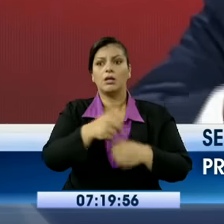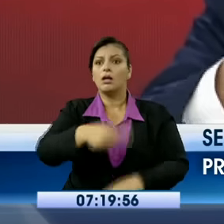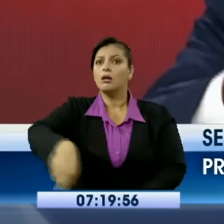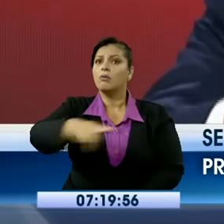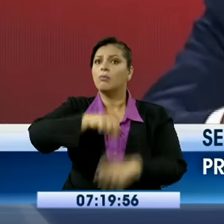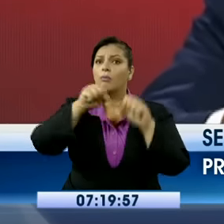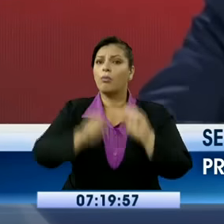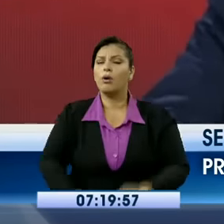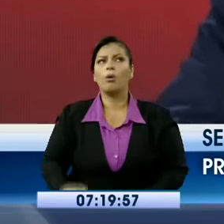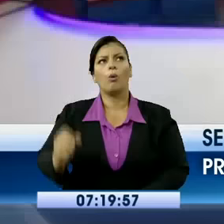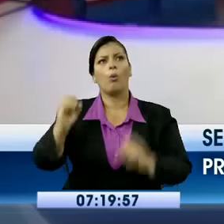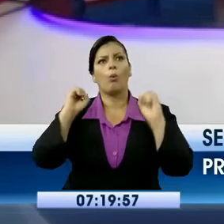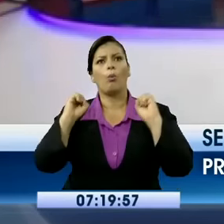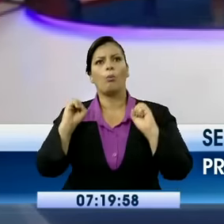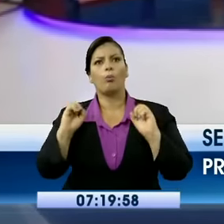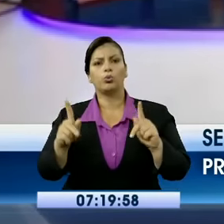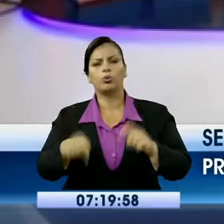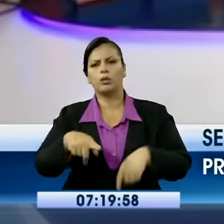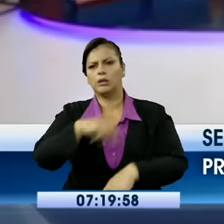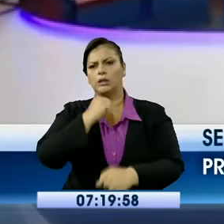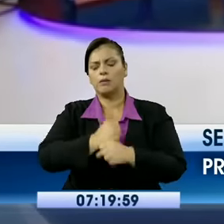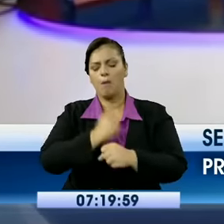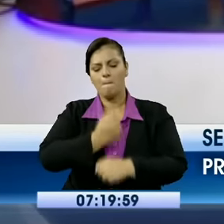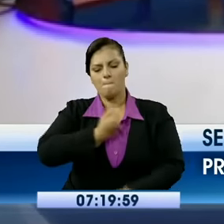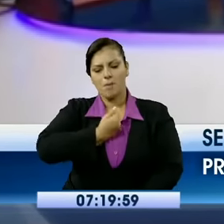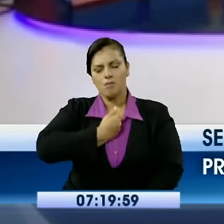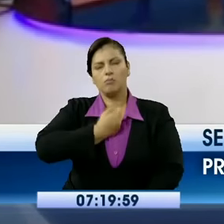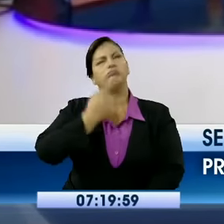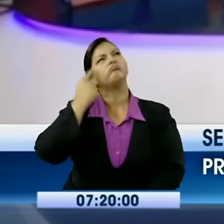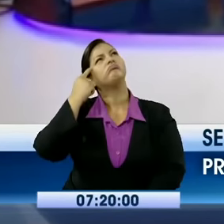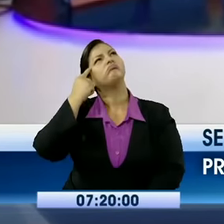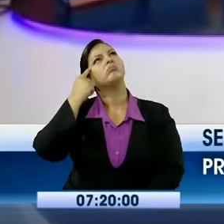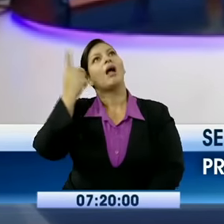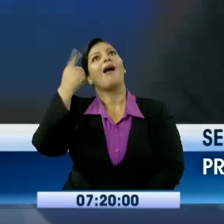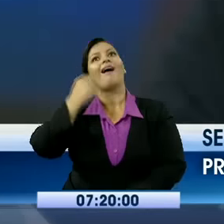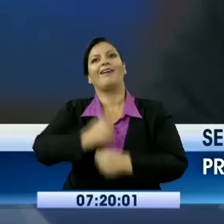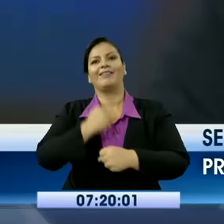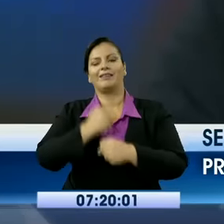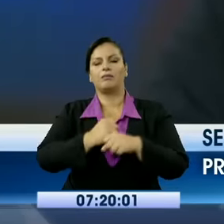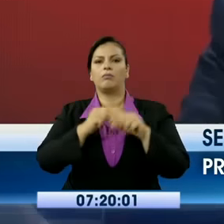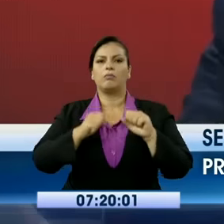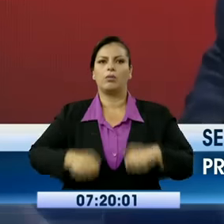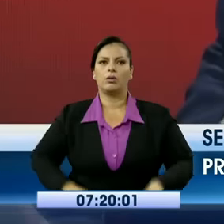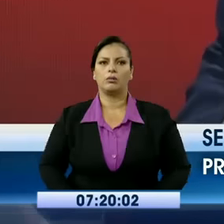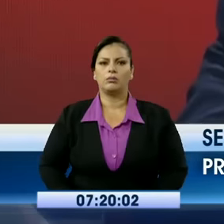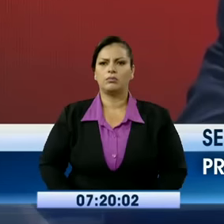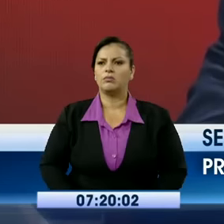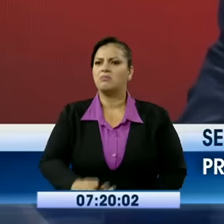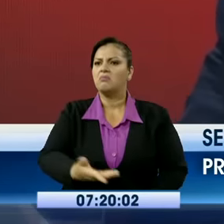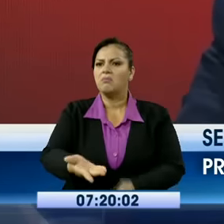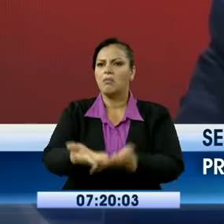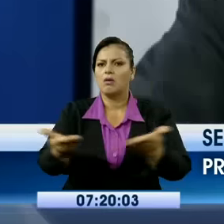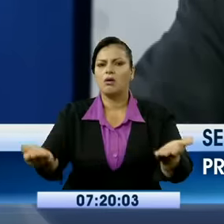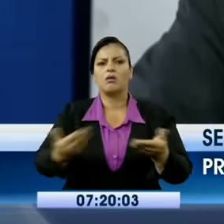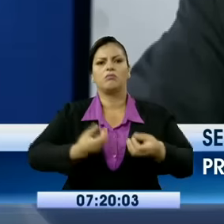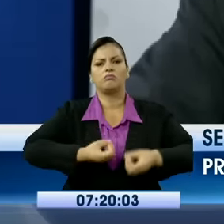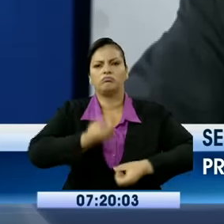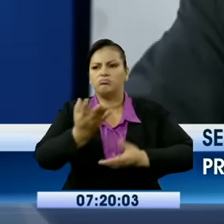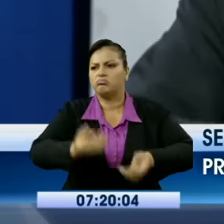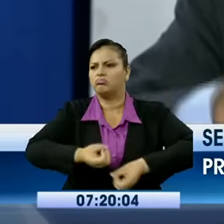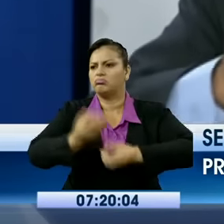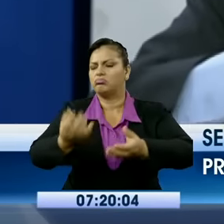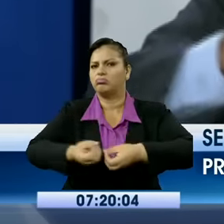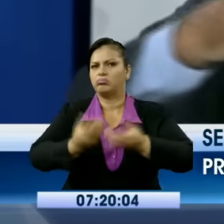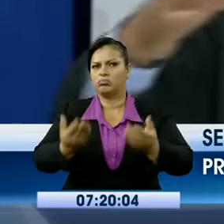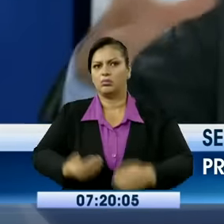de emprender. Lo que se rectificó durante la ronda de economía. Aquí los presidenciables plantearon las políticas económicas que tomarían